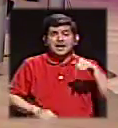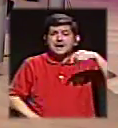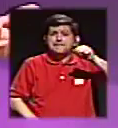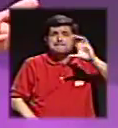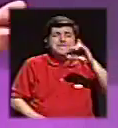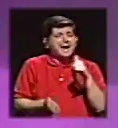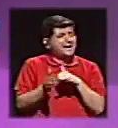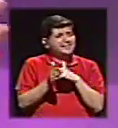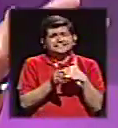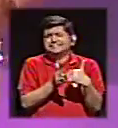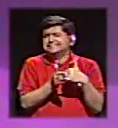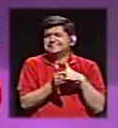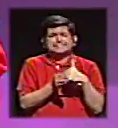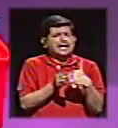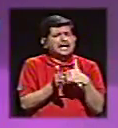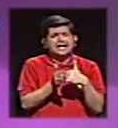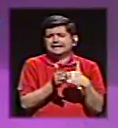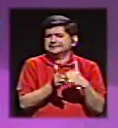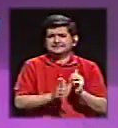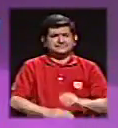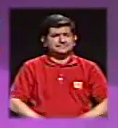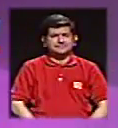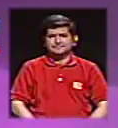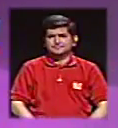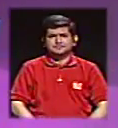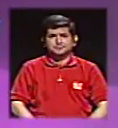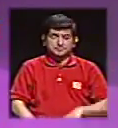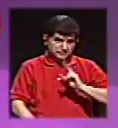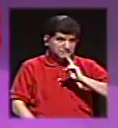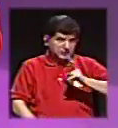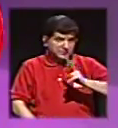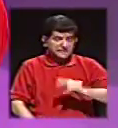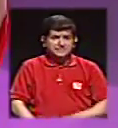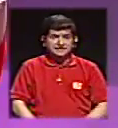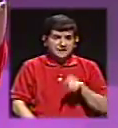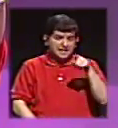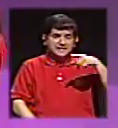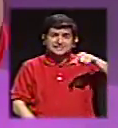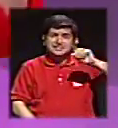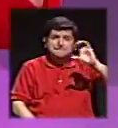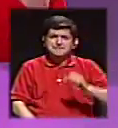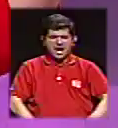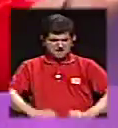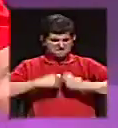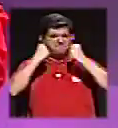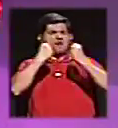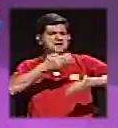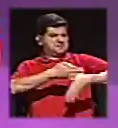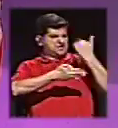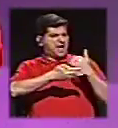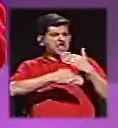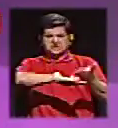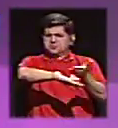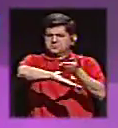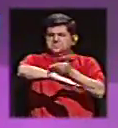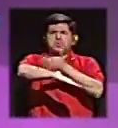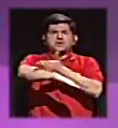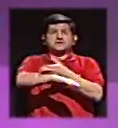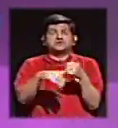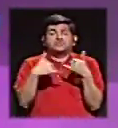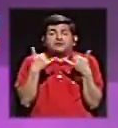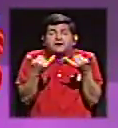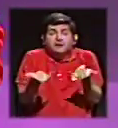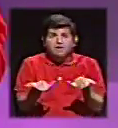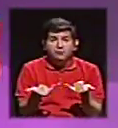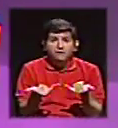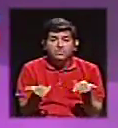muy debilitado, muy debilitado, ¿verdad? Un PAC que nació fuerte y creció y todo y en este